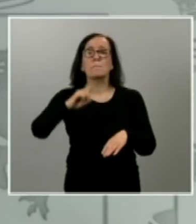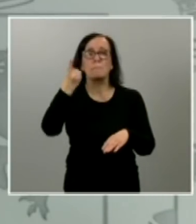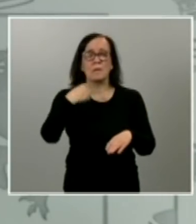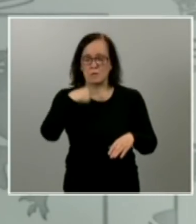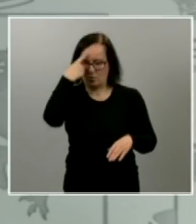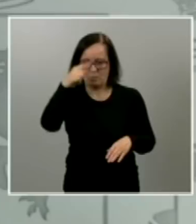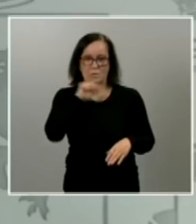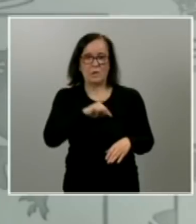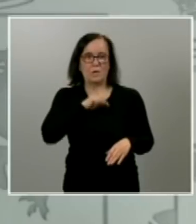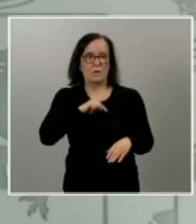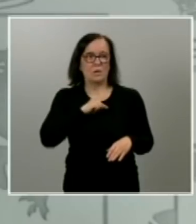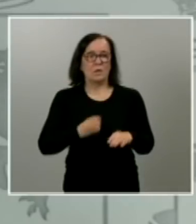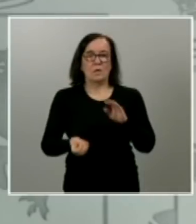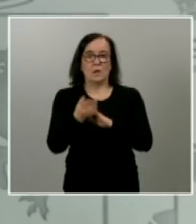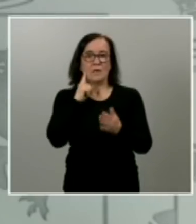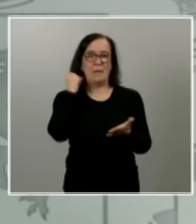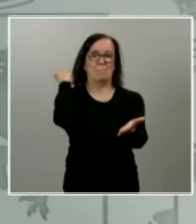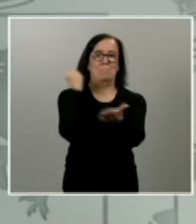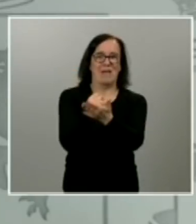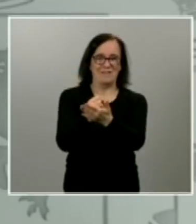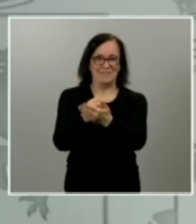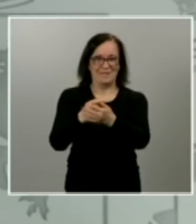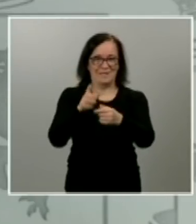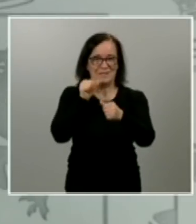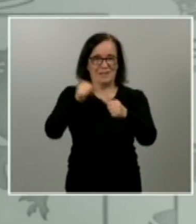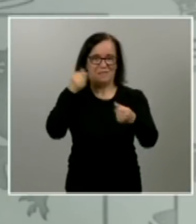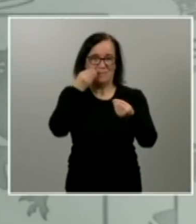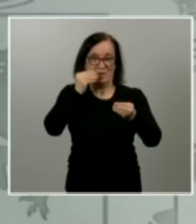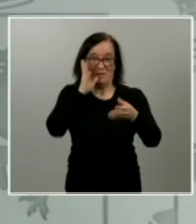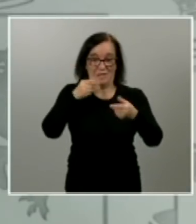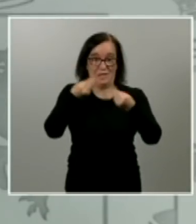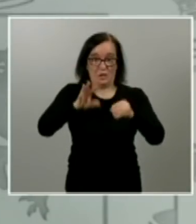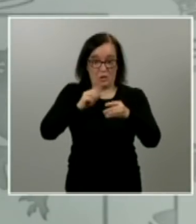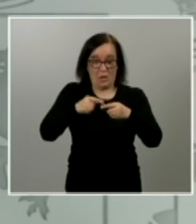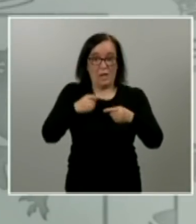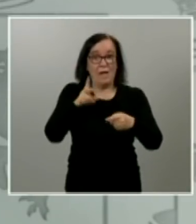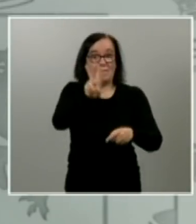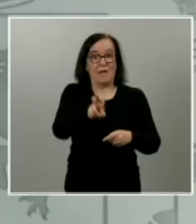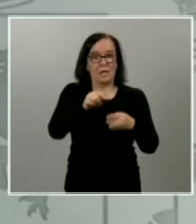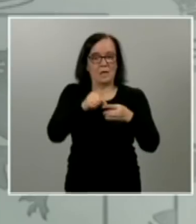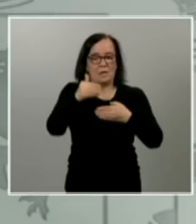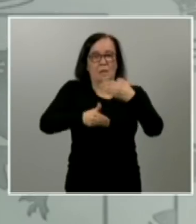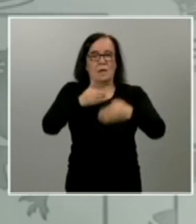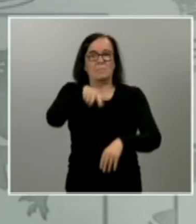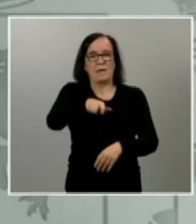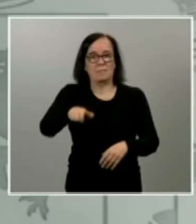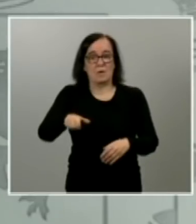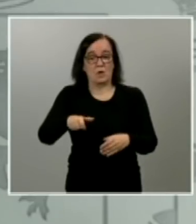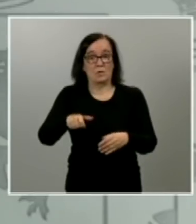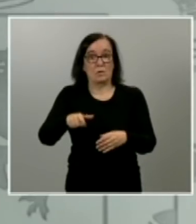de que estoy creando un precedente un precedente y que por tanto los precedentes para las personas que en un futuro